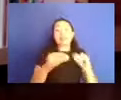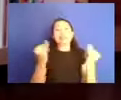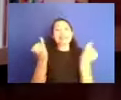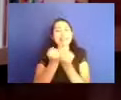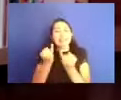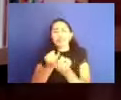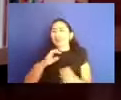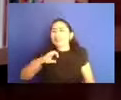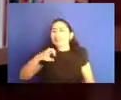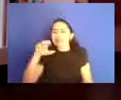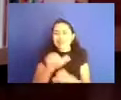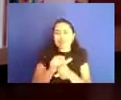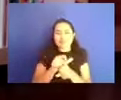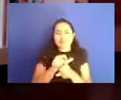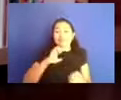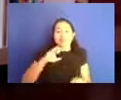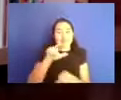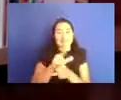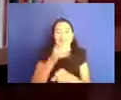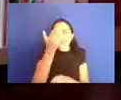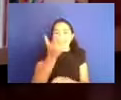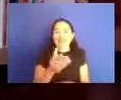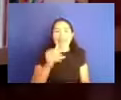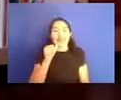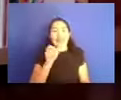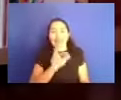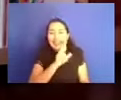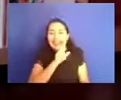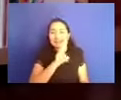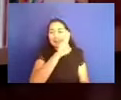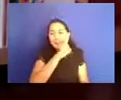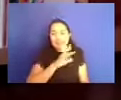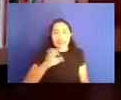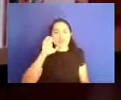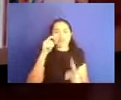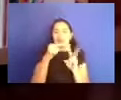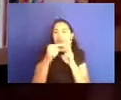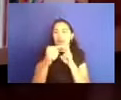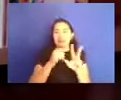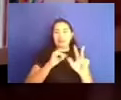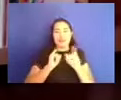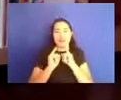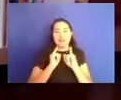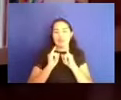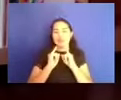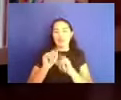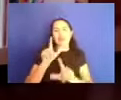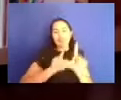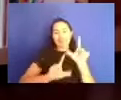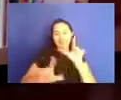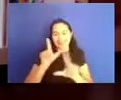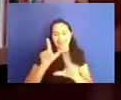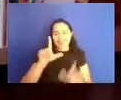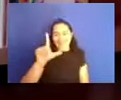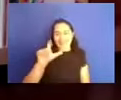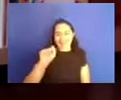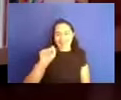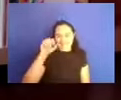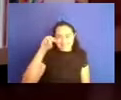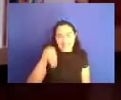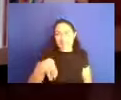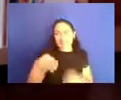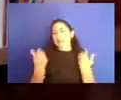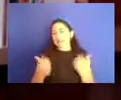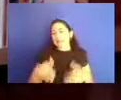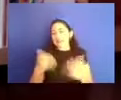a Abraham Retureta y a Bani por su traducción simultánea en, en, al lenguaje de señas mexicano. Creo que de